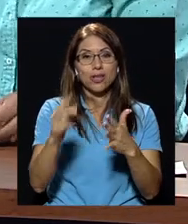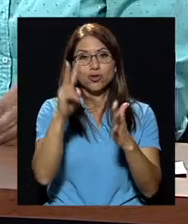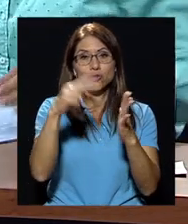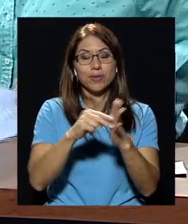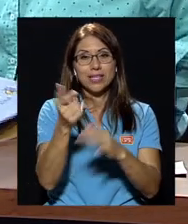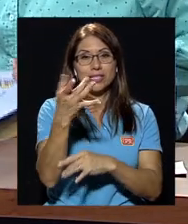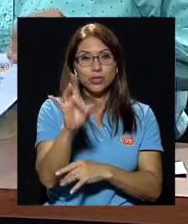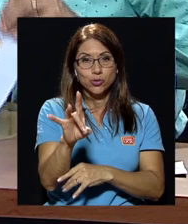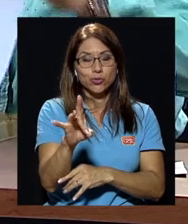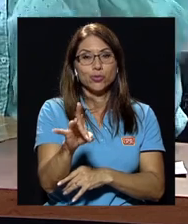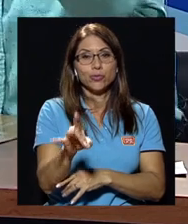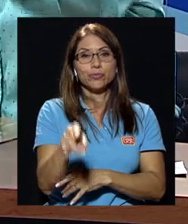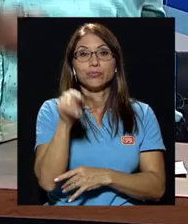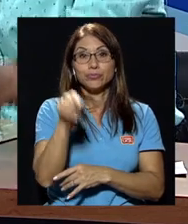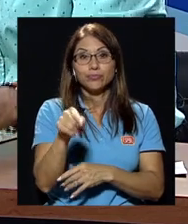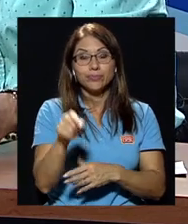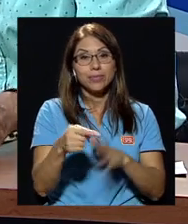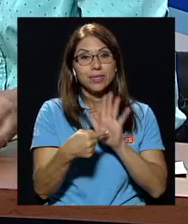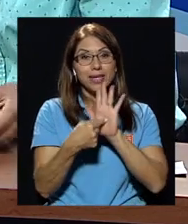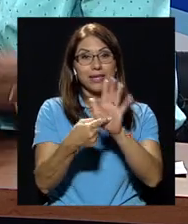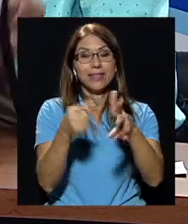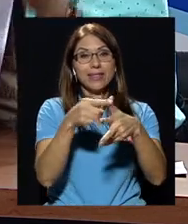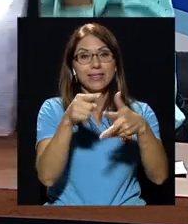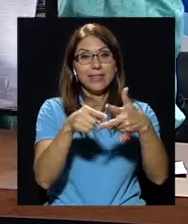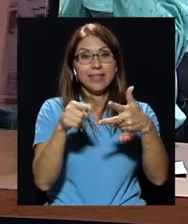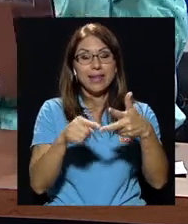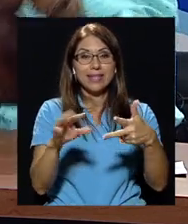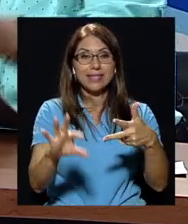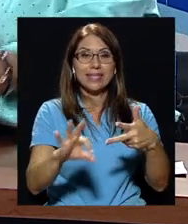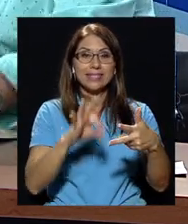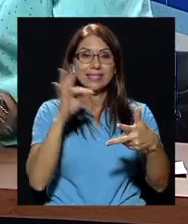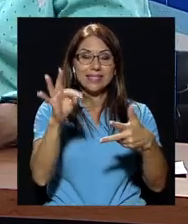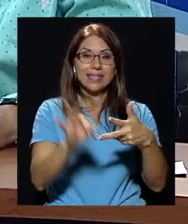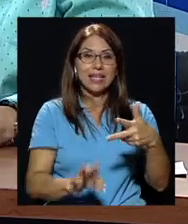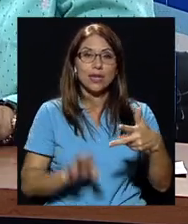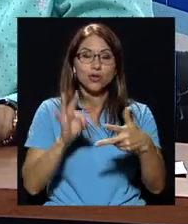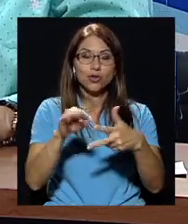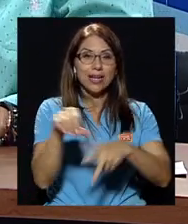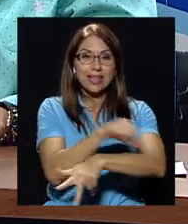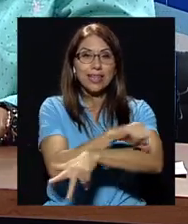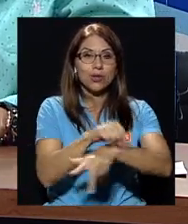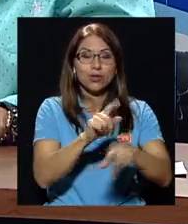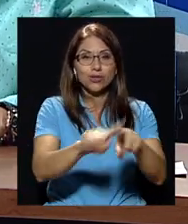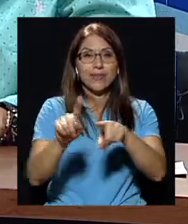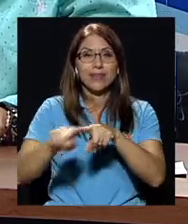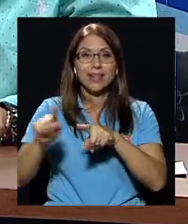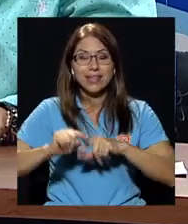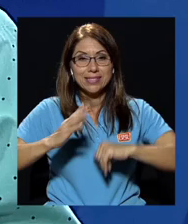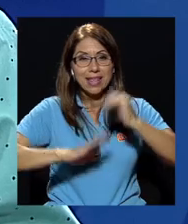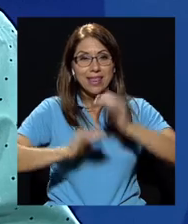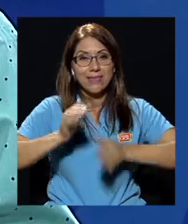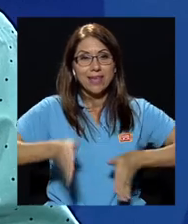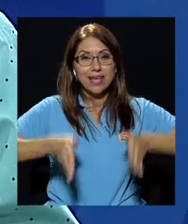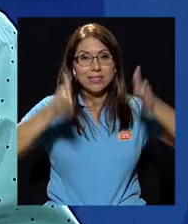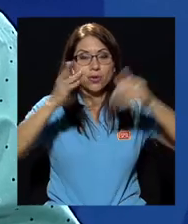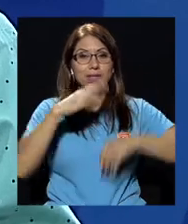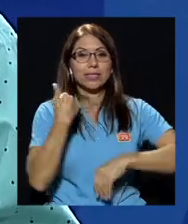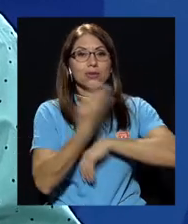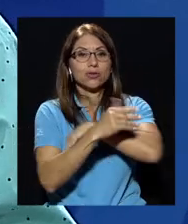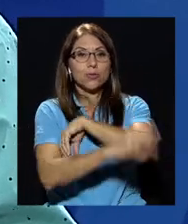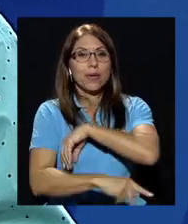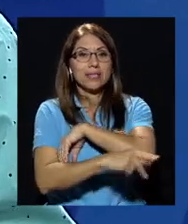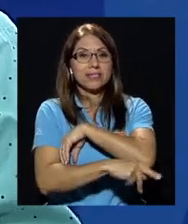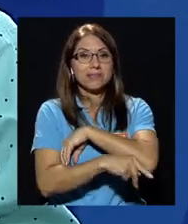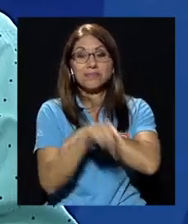rescatan tres estilos arquitectónicos de diferentes edificaciones de nuestro país, así que quedan